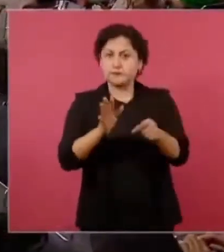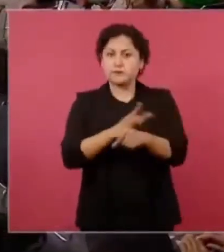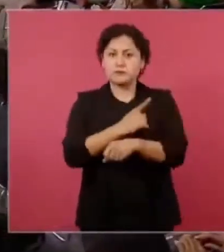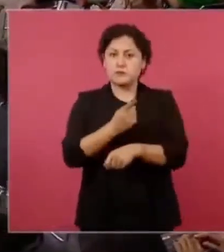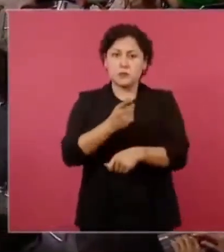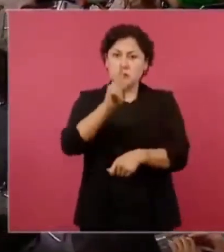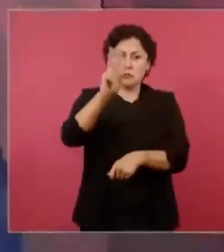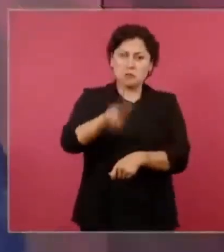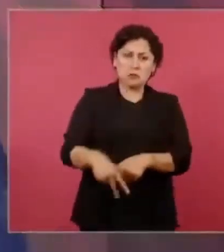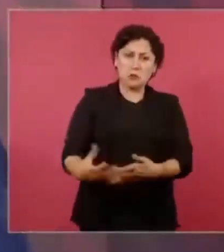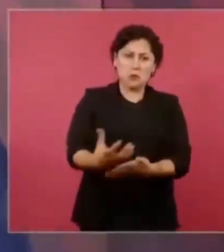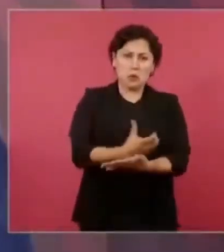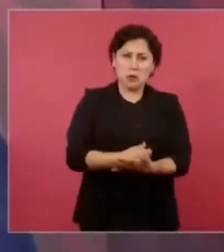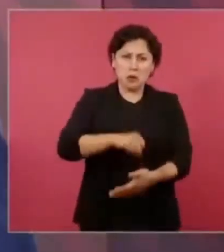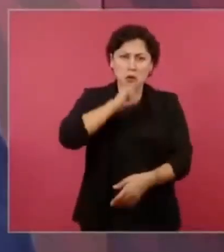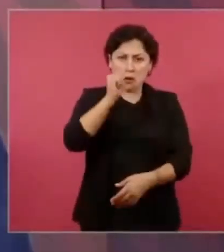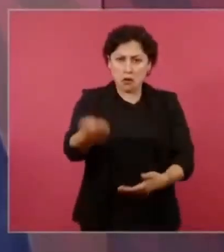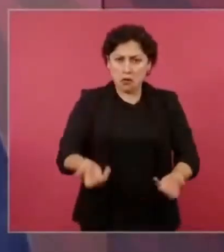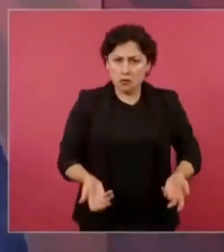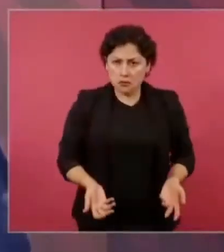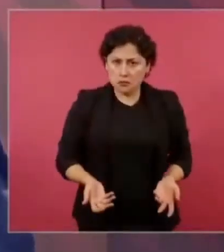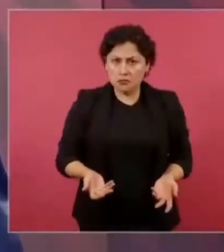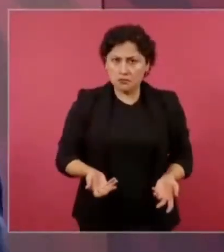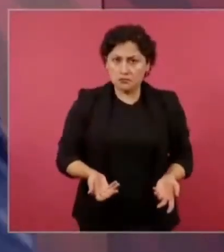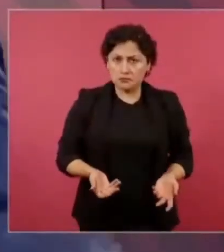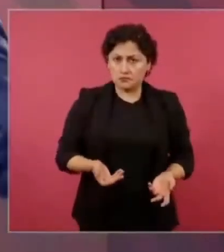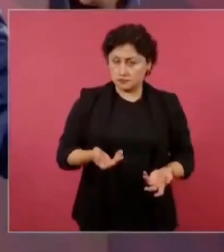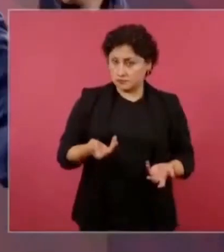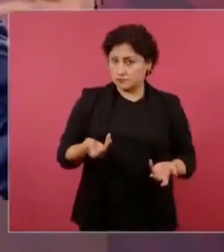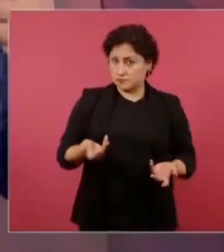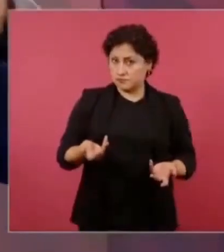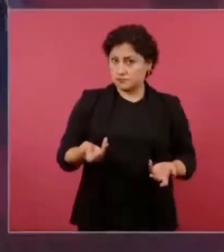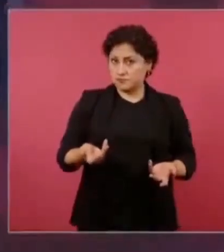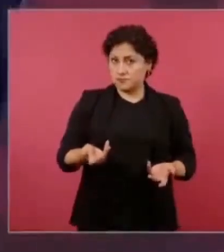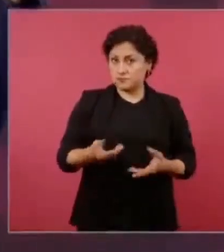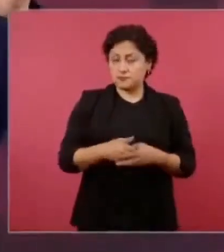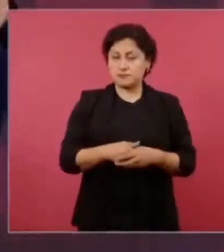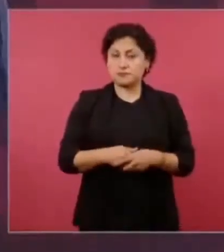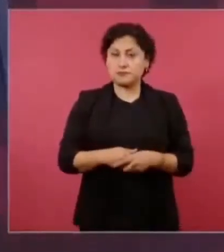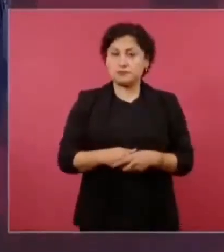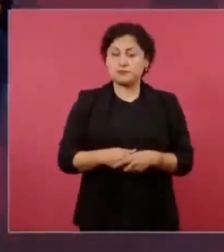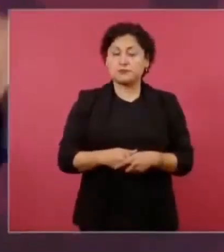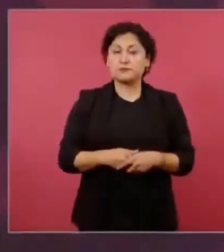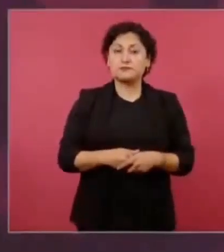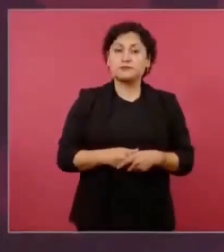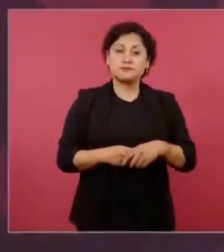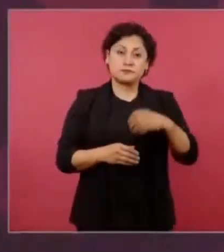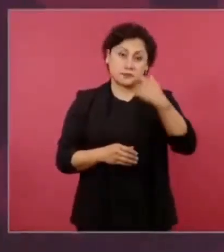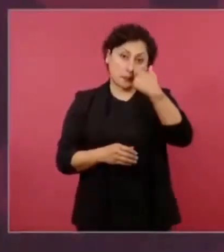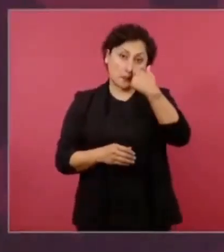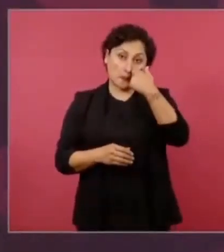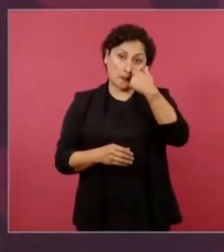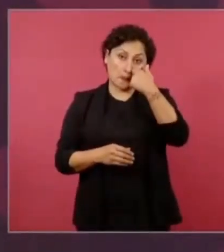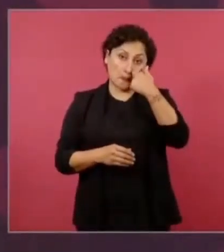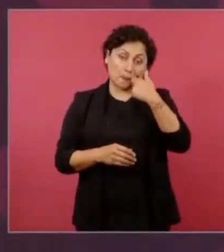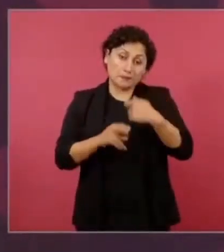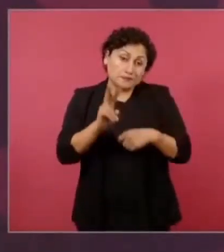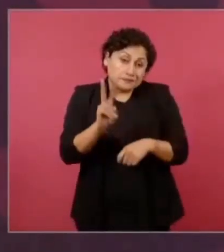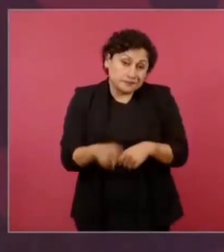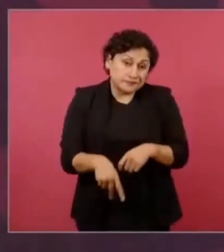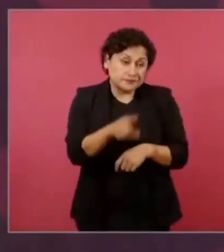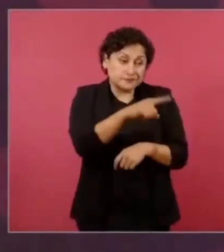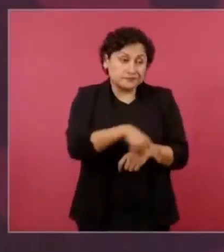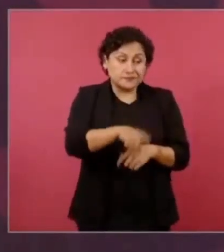y que los aleja cada vez más